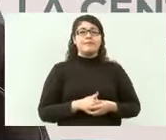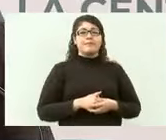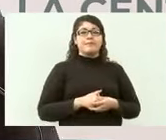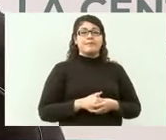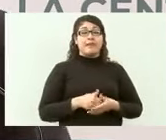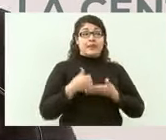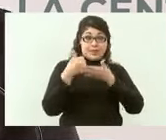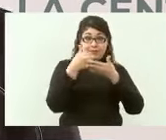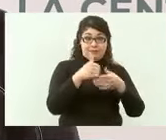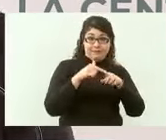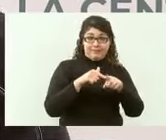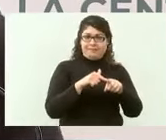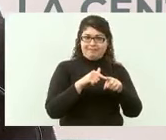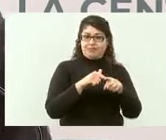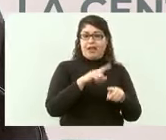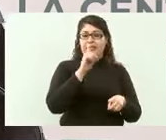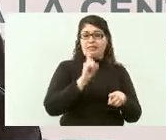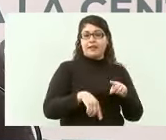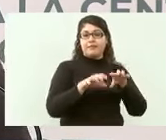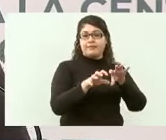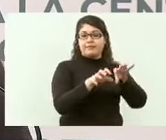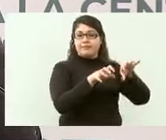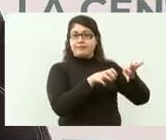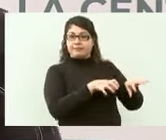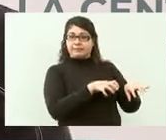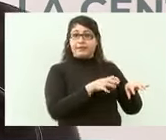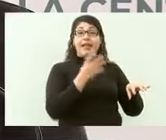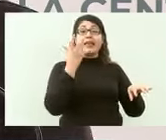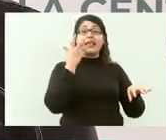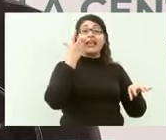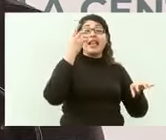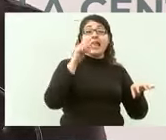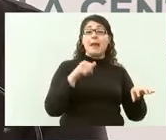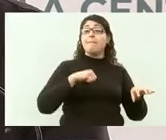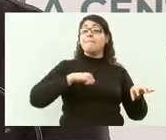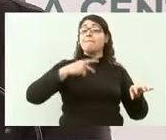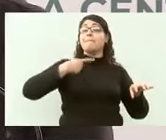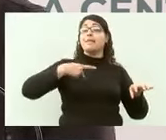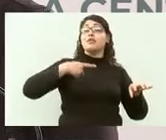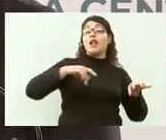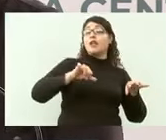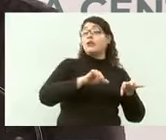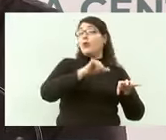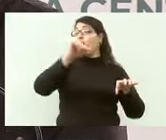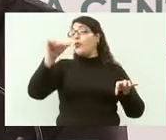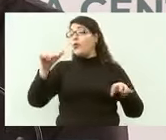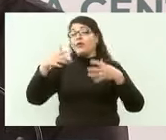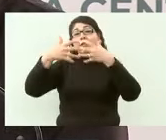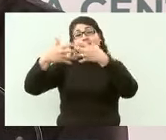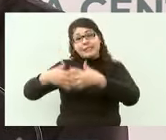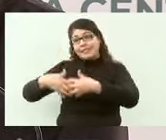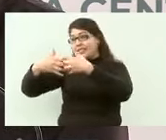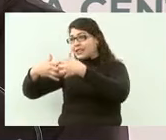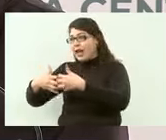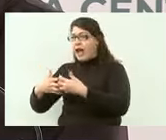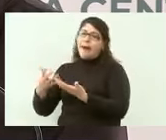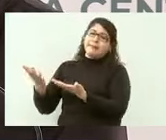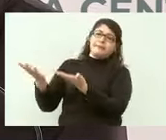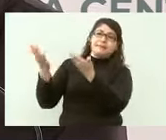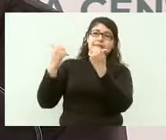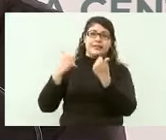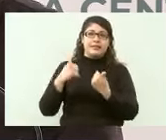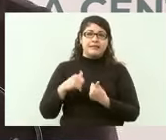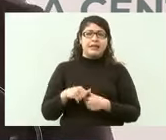para dar entrada a empresas particulares nacionales y sobre todo